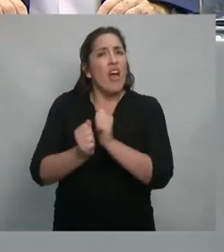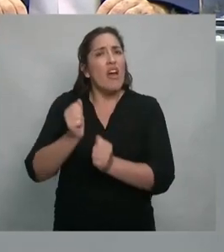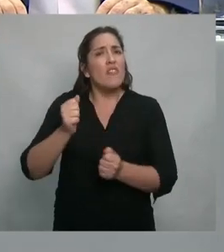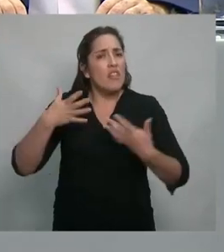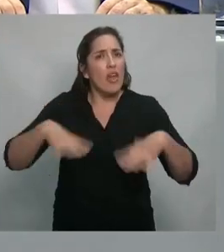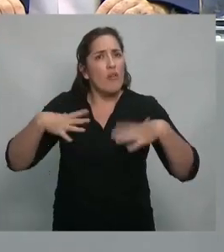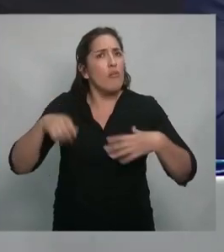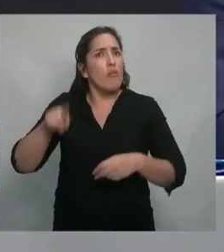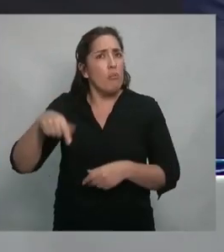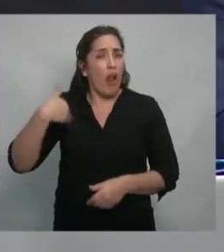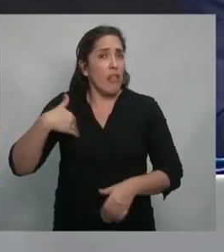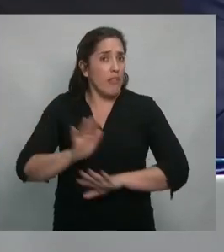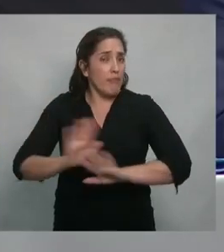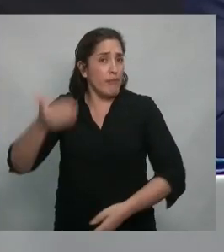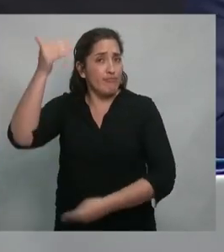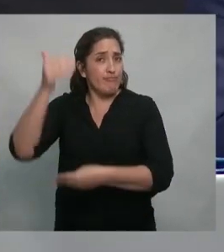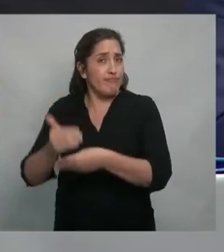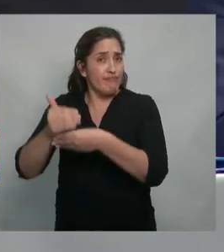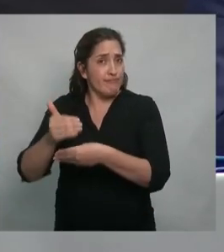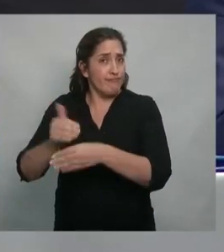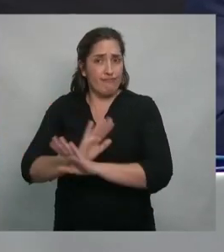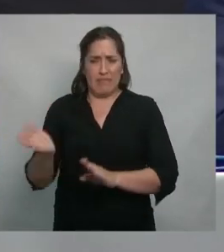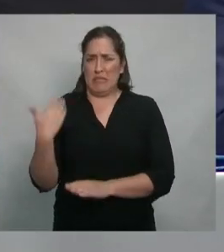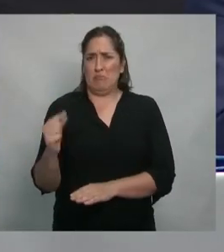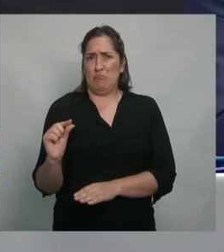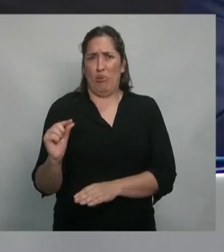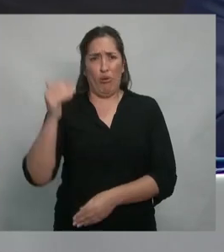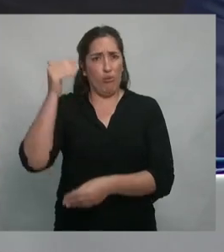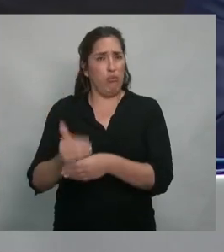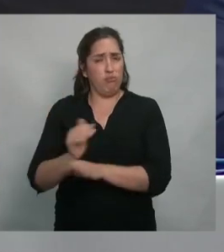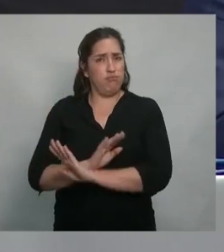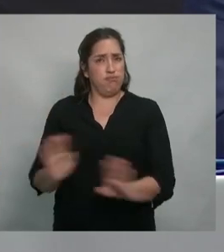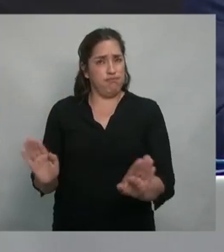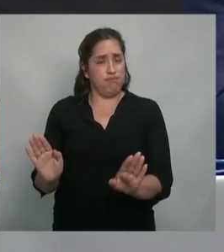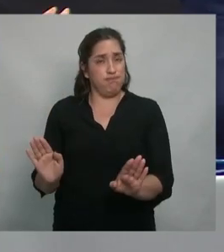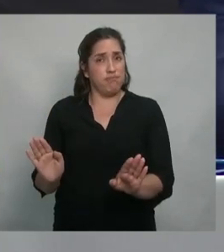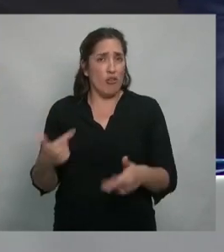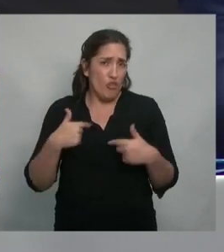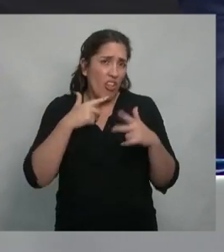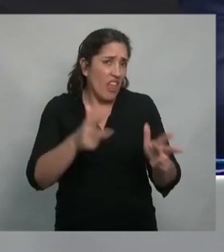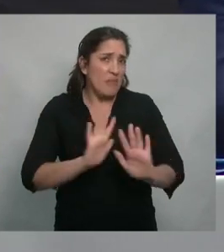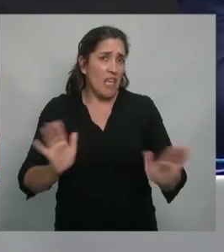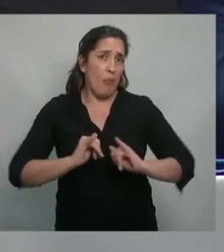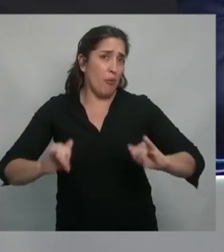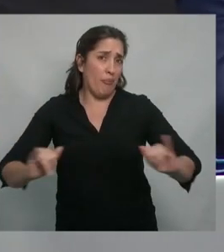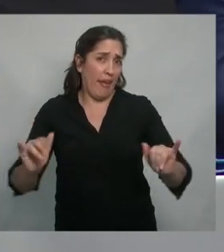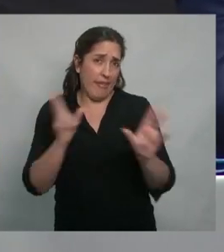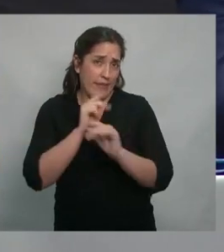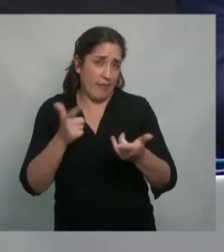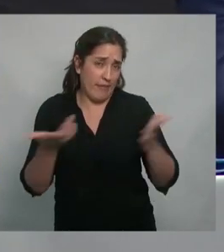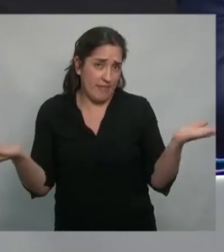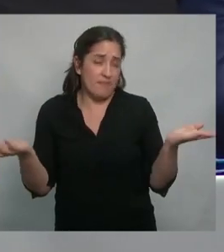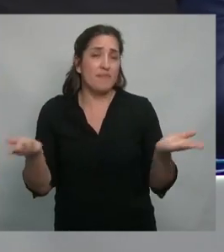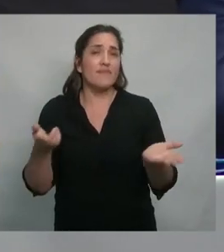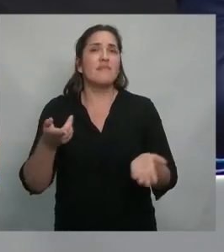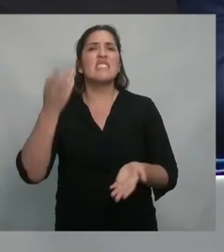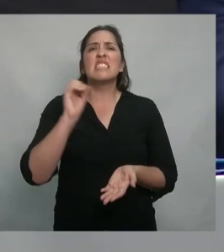más en la Argentina que cerró hace muy poquito la puedo decir porque ya no es propaganda se